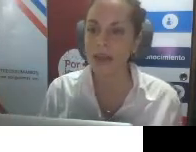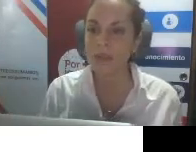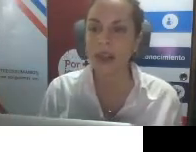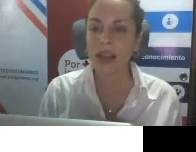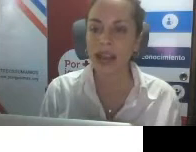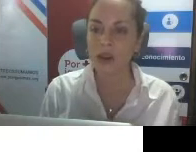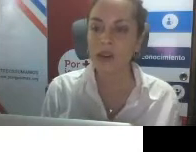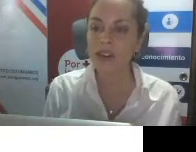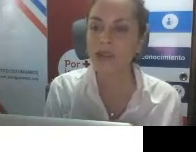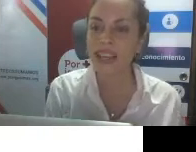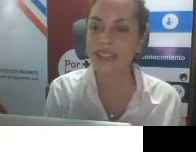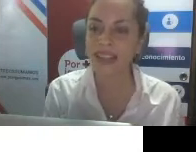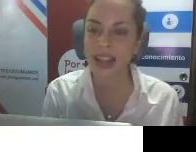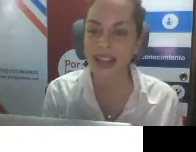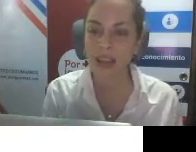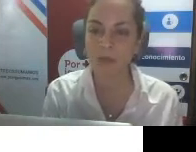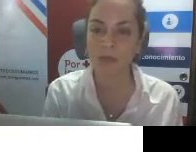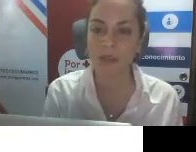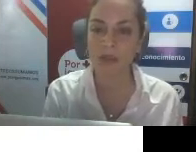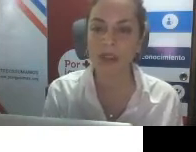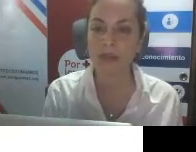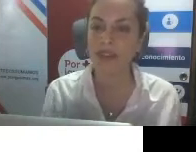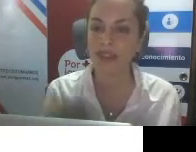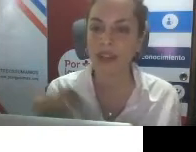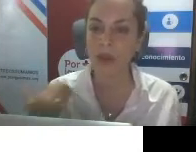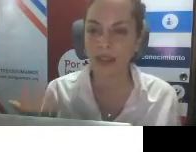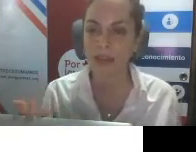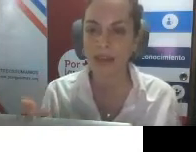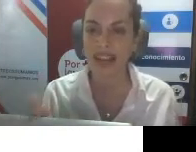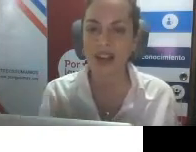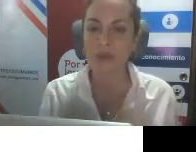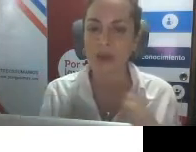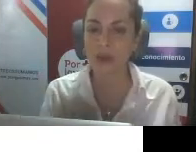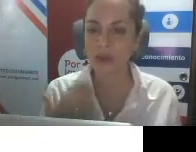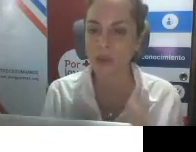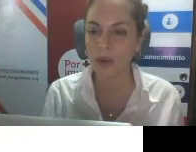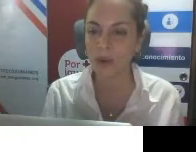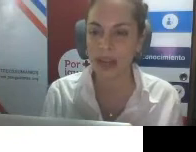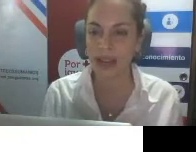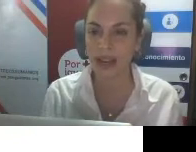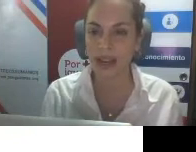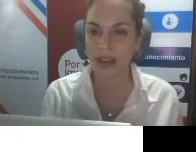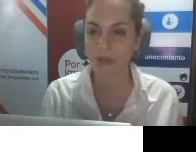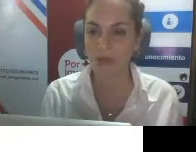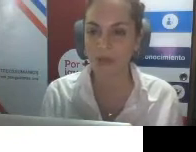con Esteban, Carlos, no sé si usted quisiera primero también presentarlo a Esteban para poder contar un poco